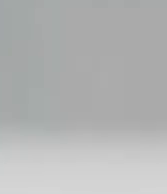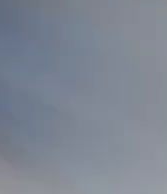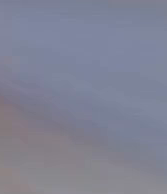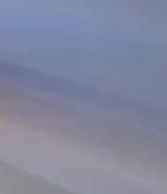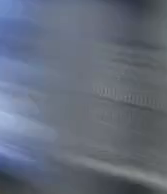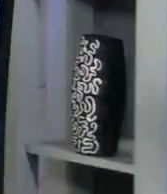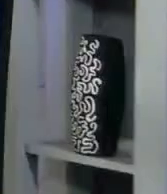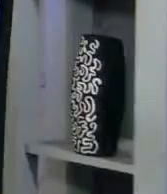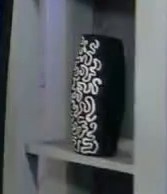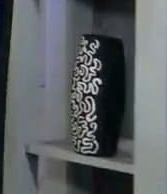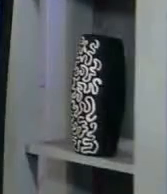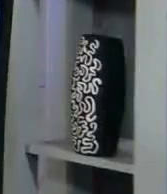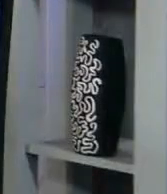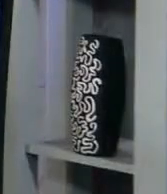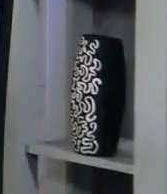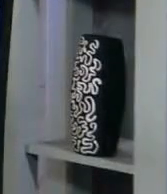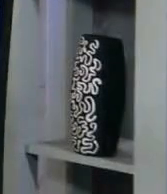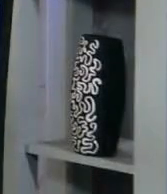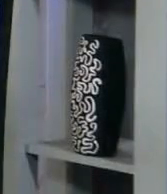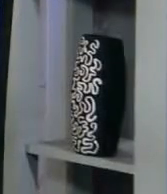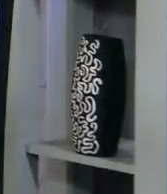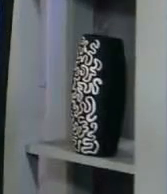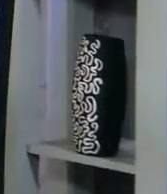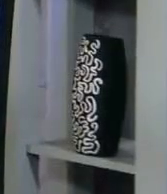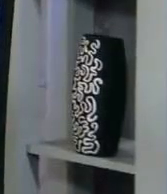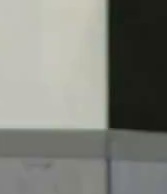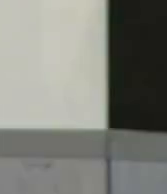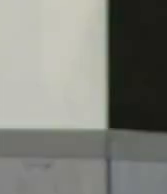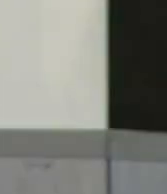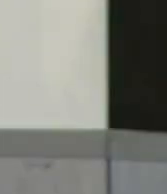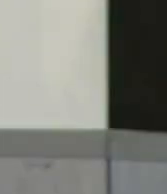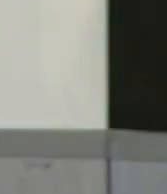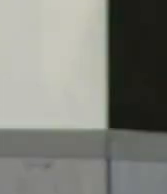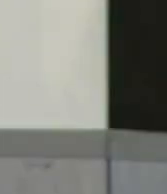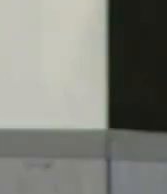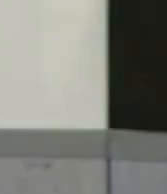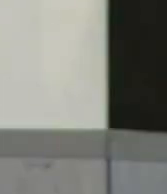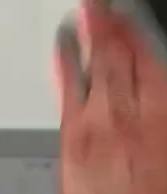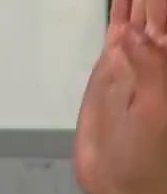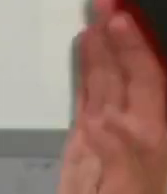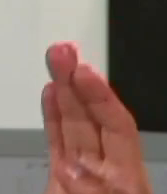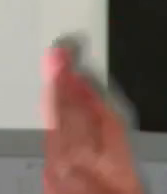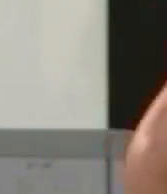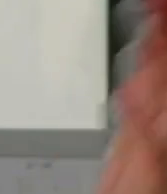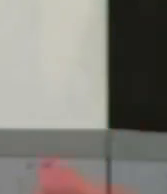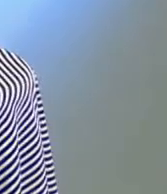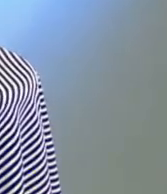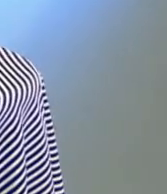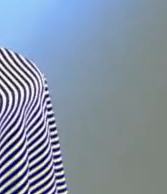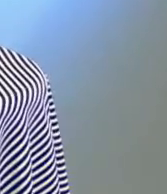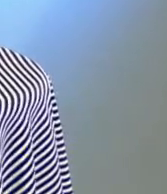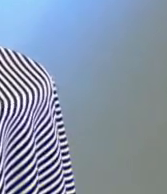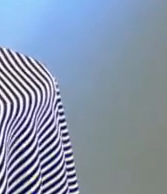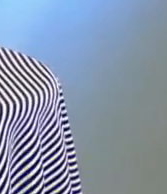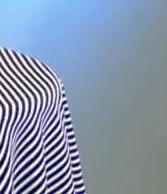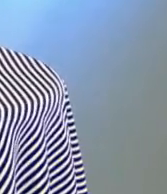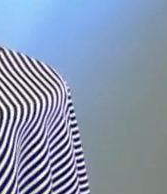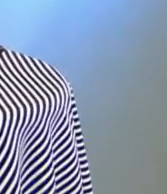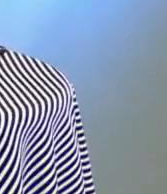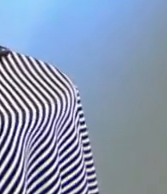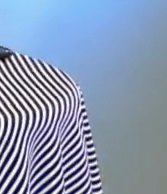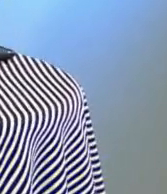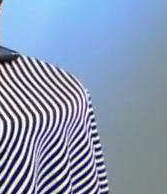Te invito a un cafecito Cambia de horario Los sábados en punto de la una Y los martes a las 10 de la noche Con